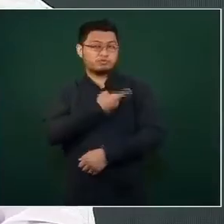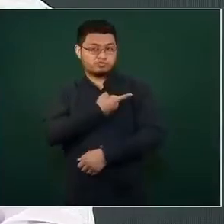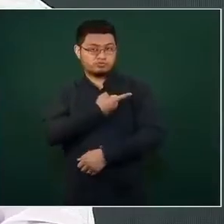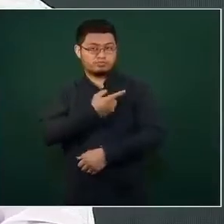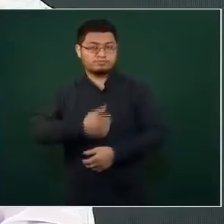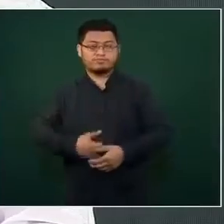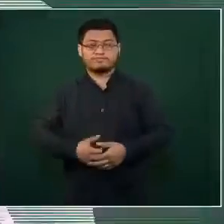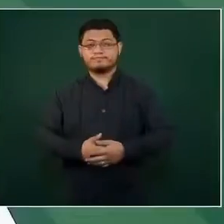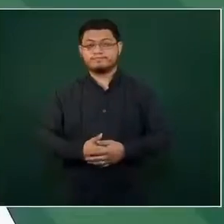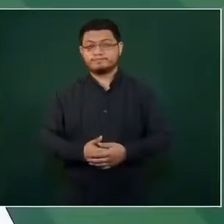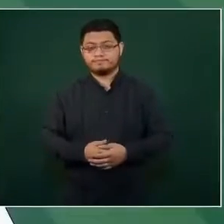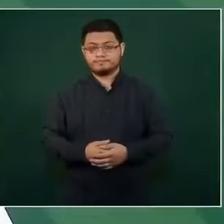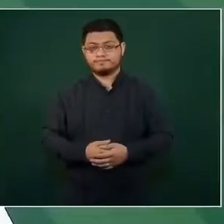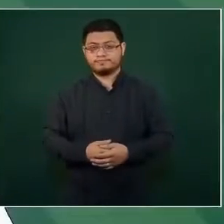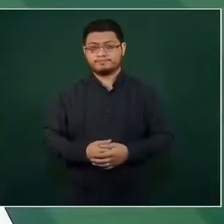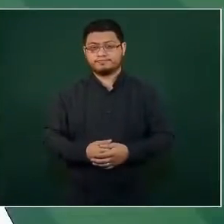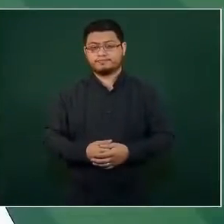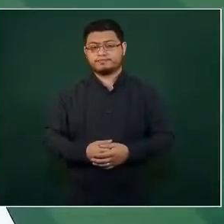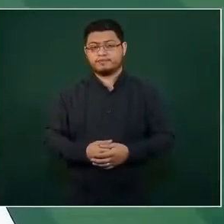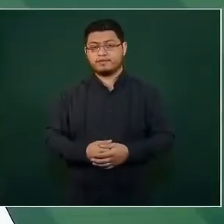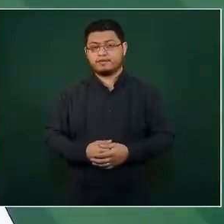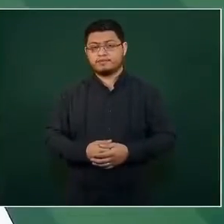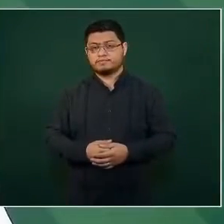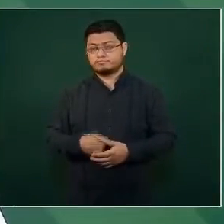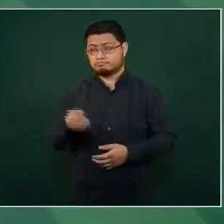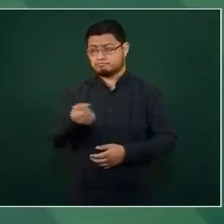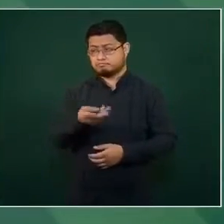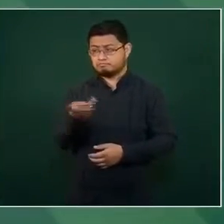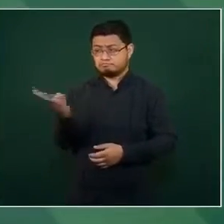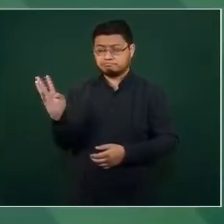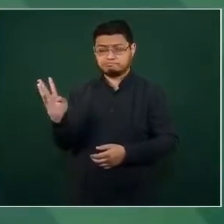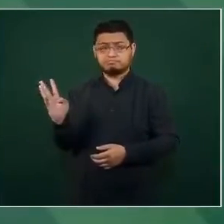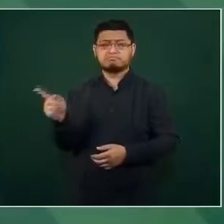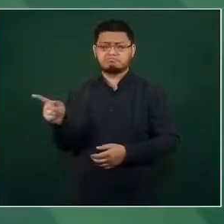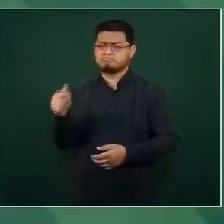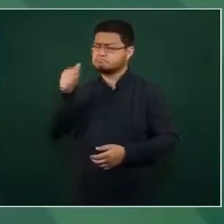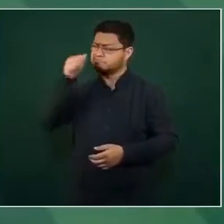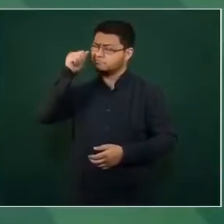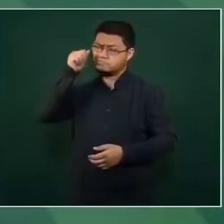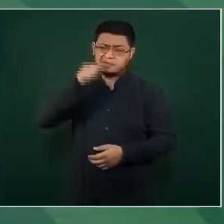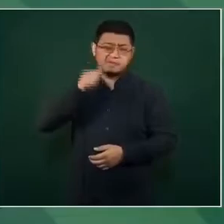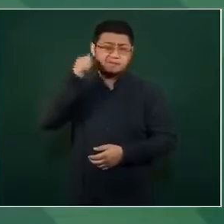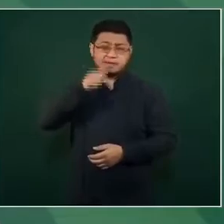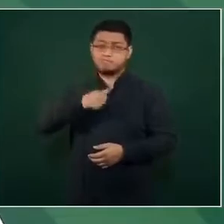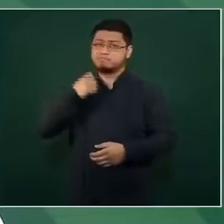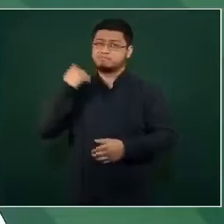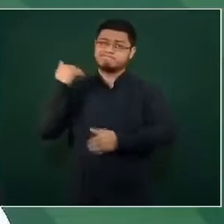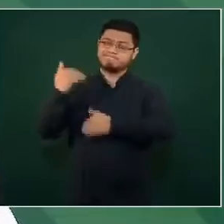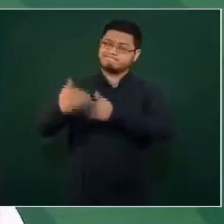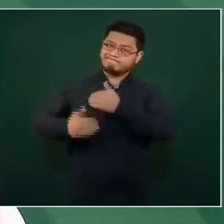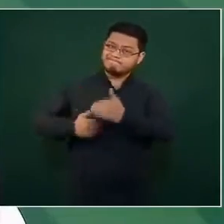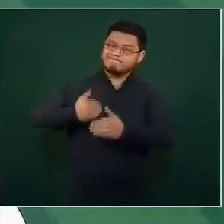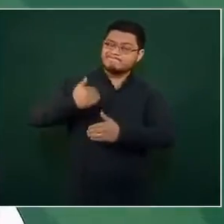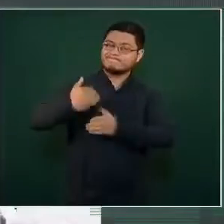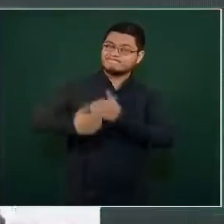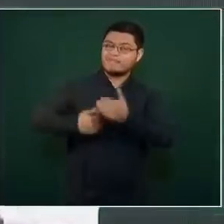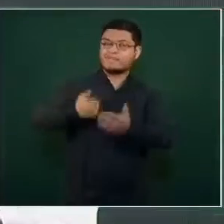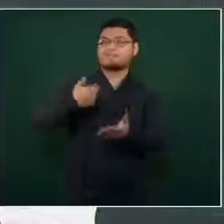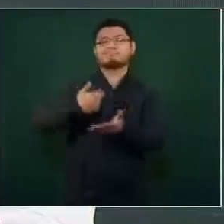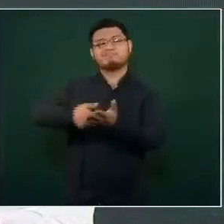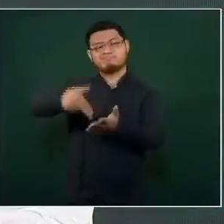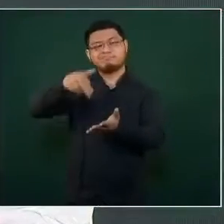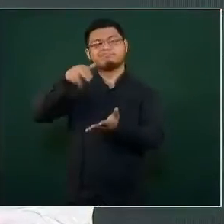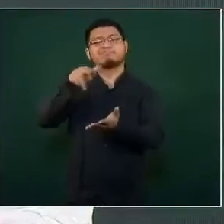que han actuado, como siempre lo dijimos, como héroes, como heroínas,